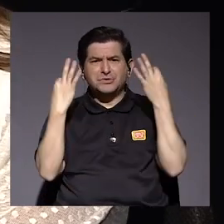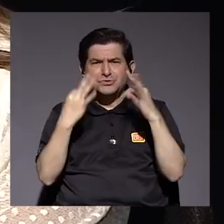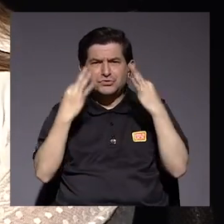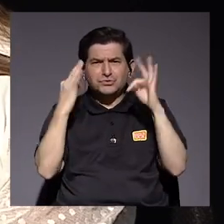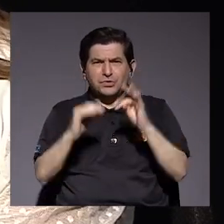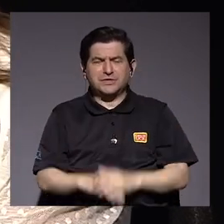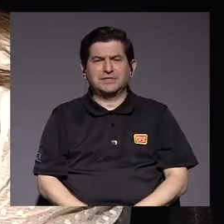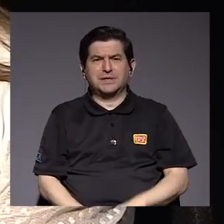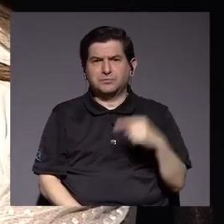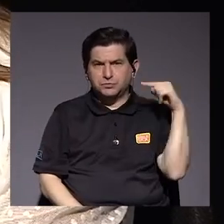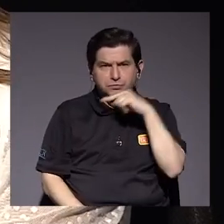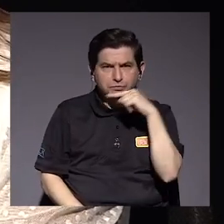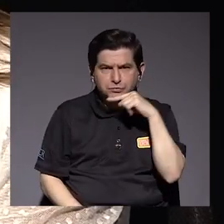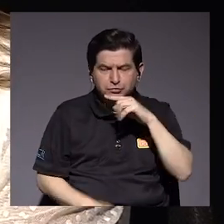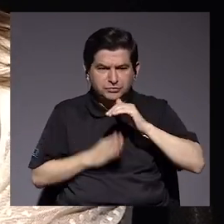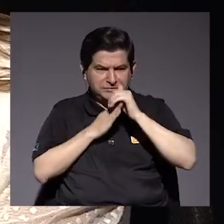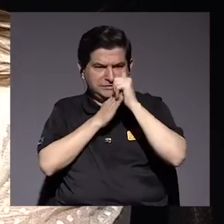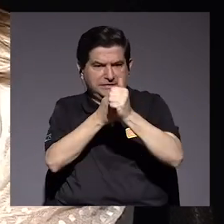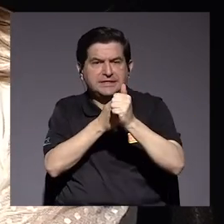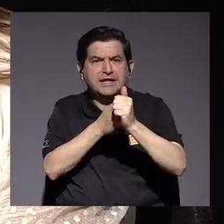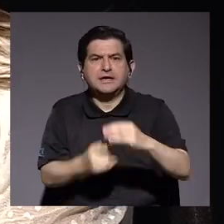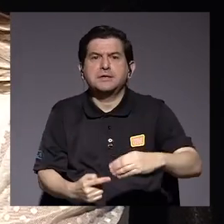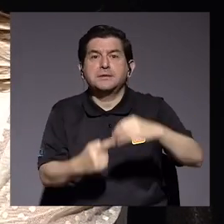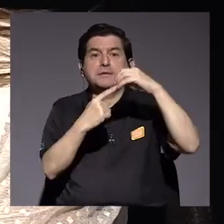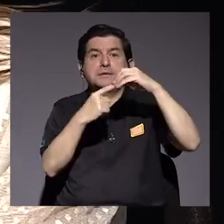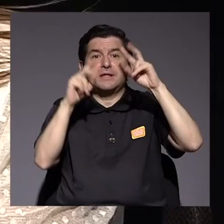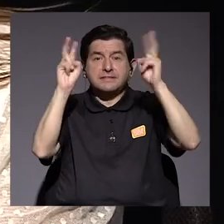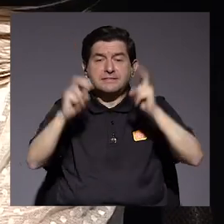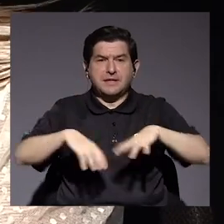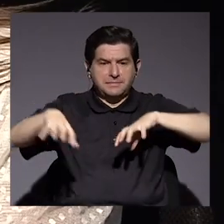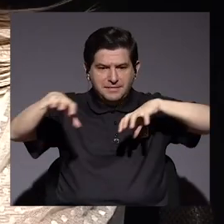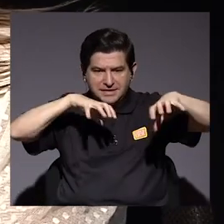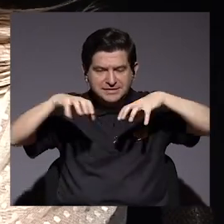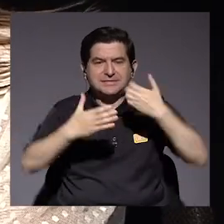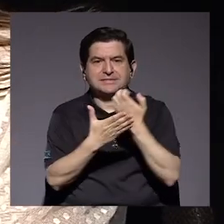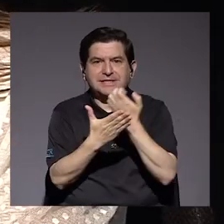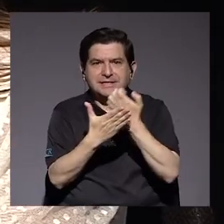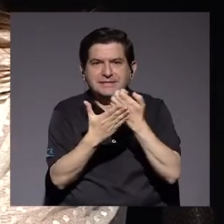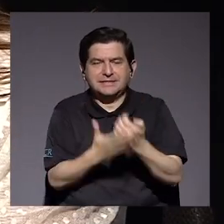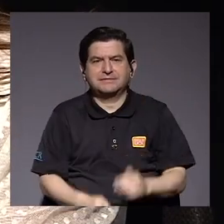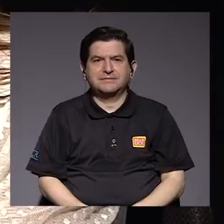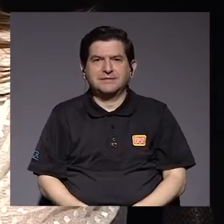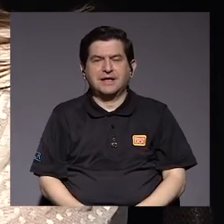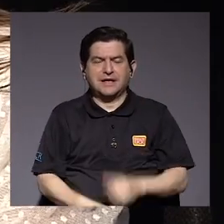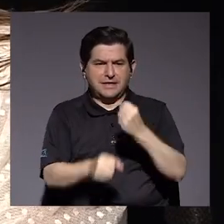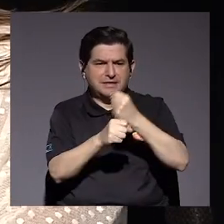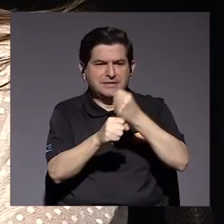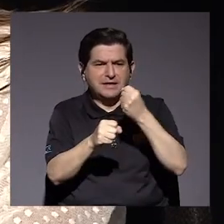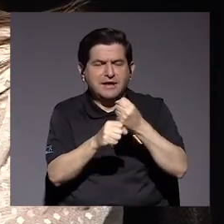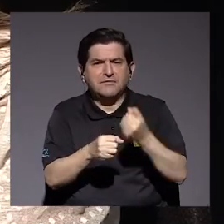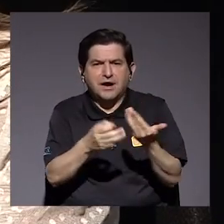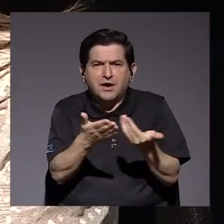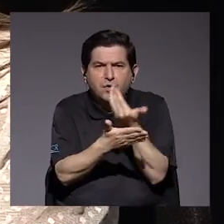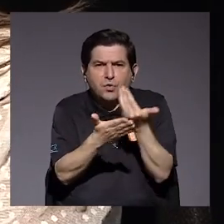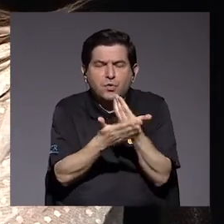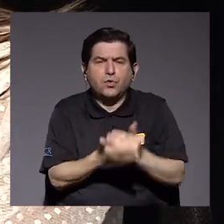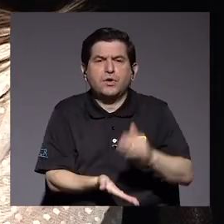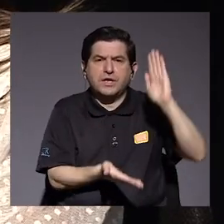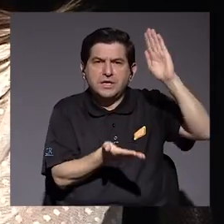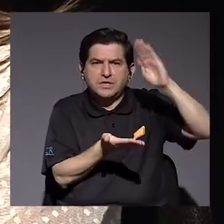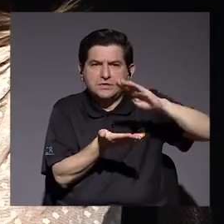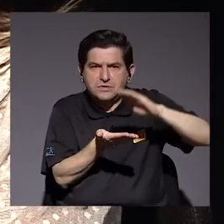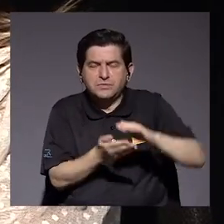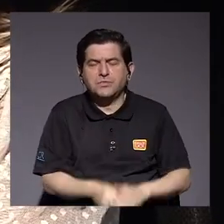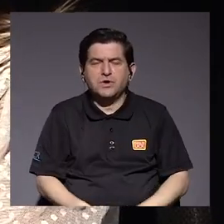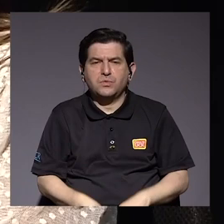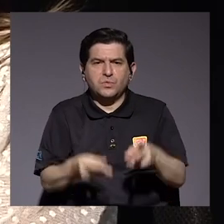y que hemos tratado como fracción unidad de liderar es principalmente los temas de reactivación económica, de generación de empleo y